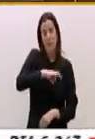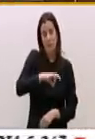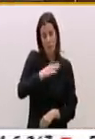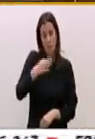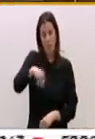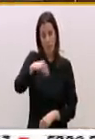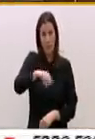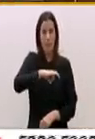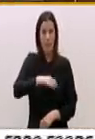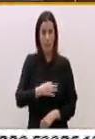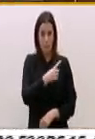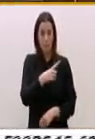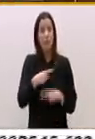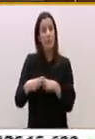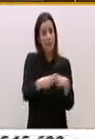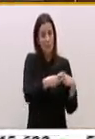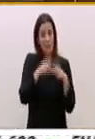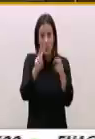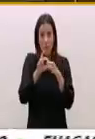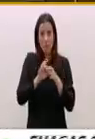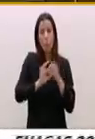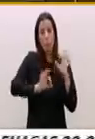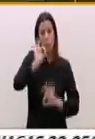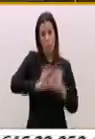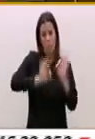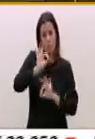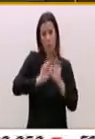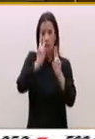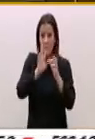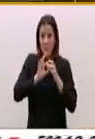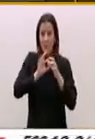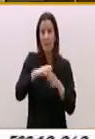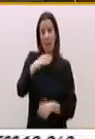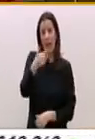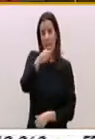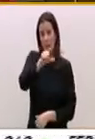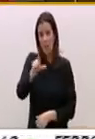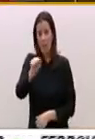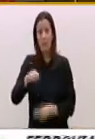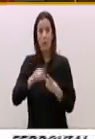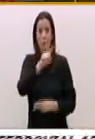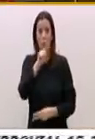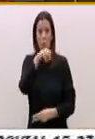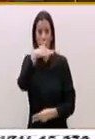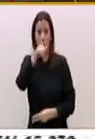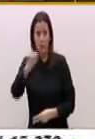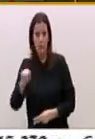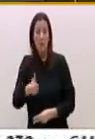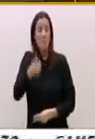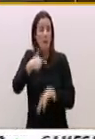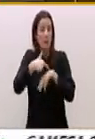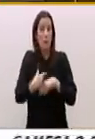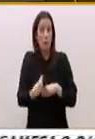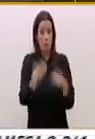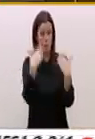el reparto de las cuotas, sobre todo de lo que es la caballa y el Jurel. No tengo mucho más tiempo, señor presidente, y quisiéramos